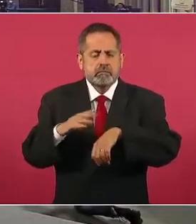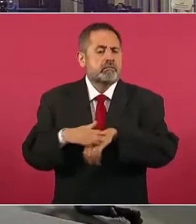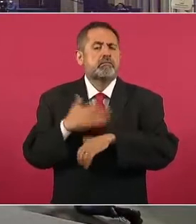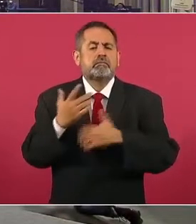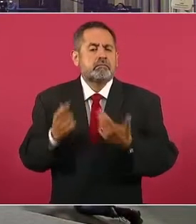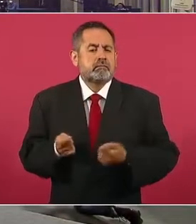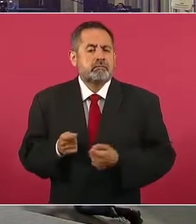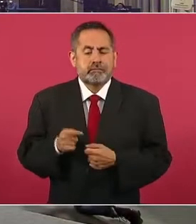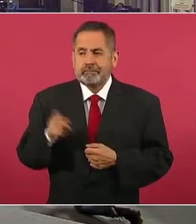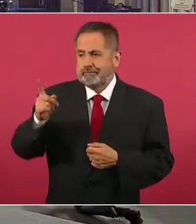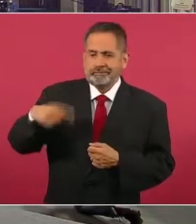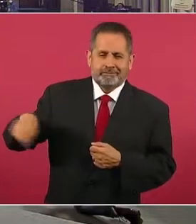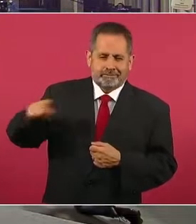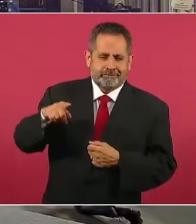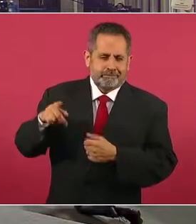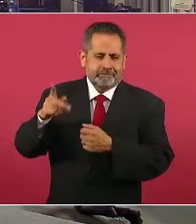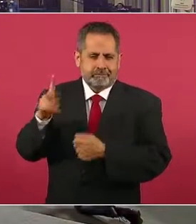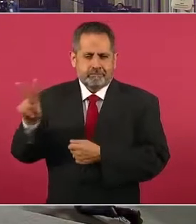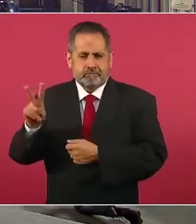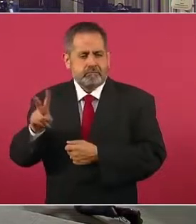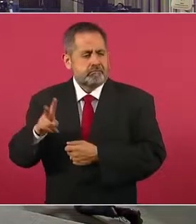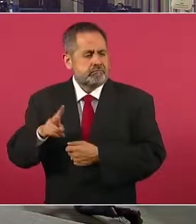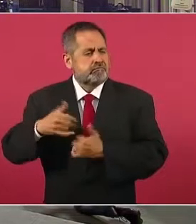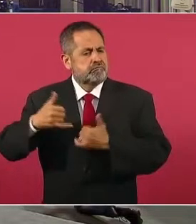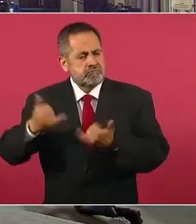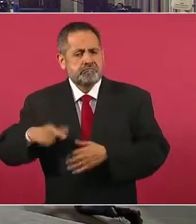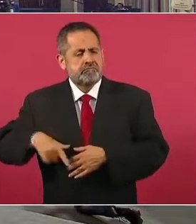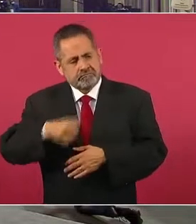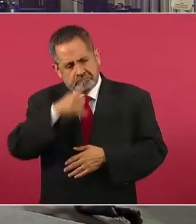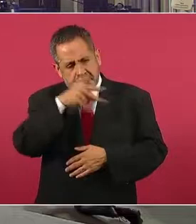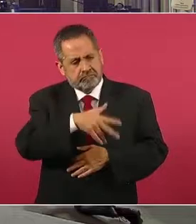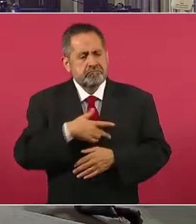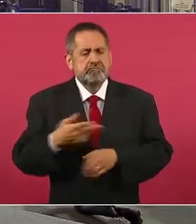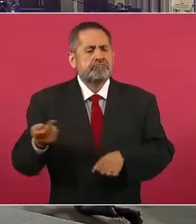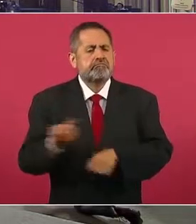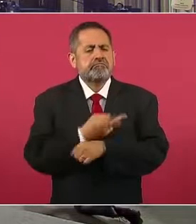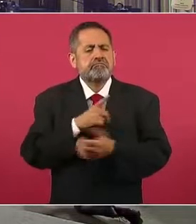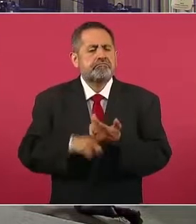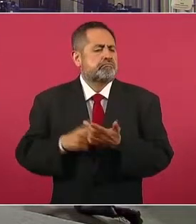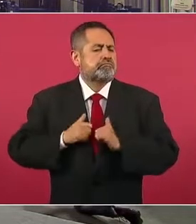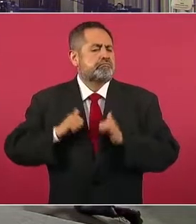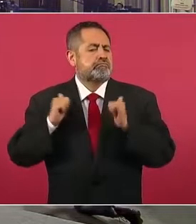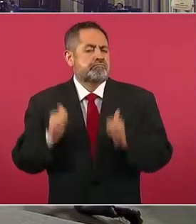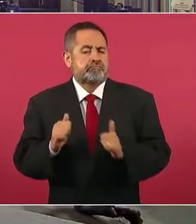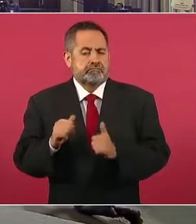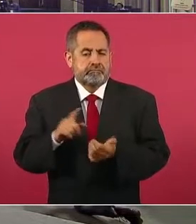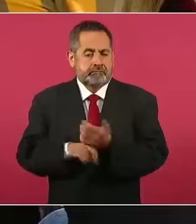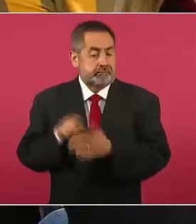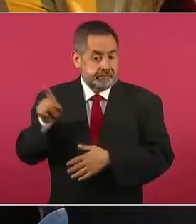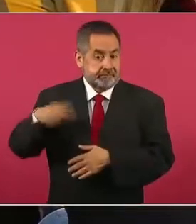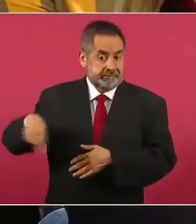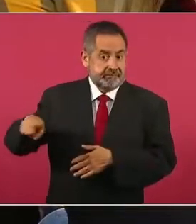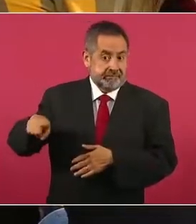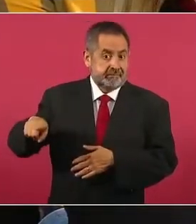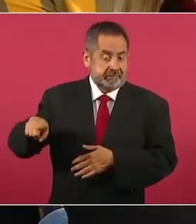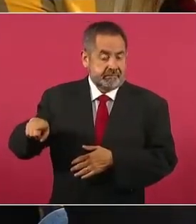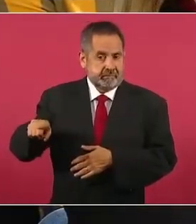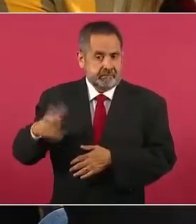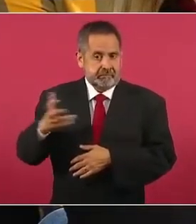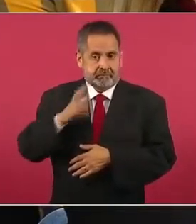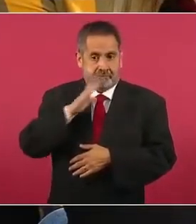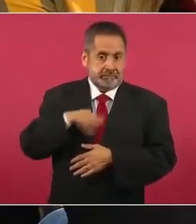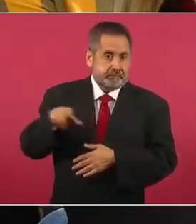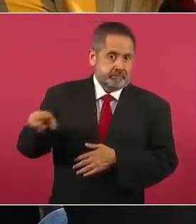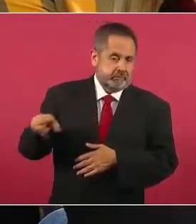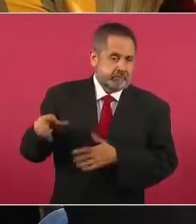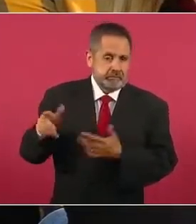o una afrenta, tomando en cuenta la impunidad con la que se sienten protegidos las personas que lo realizan.